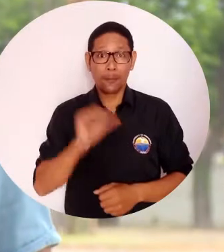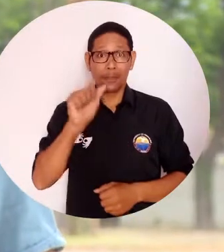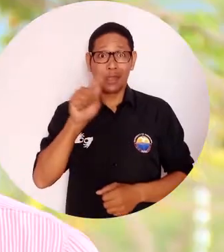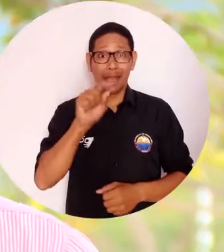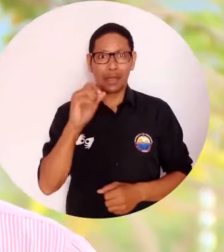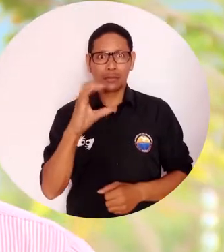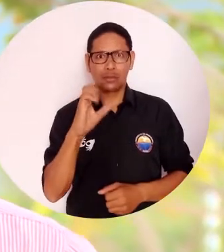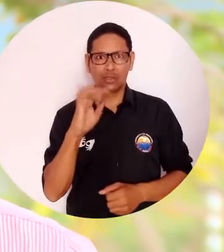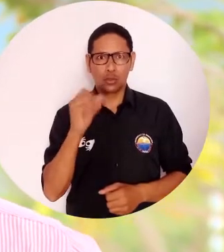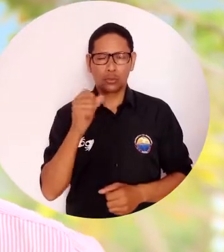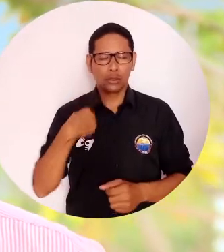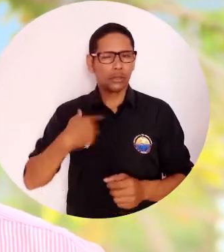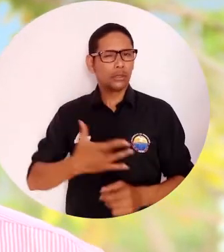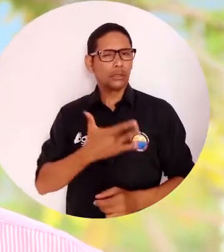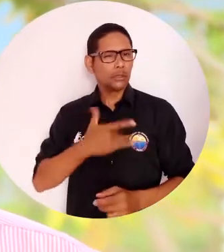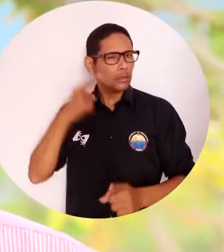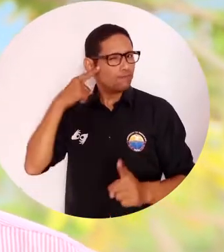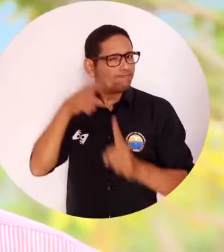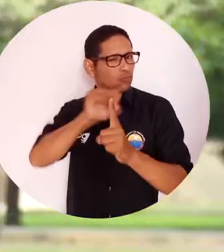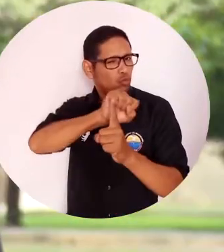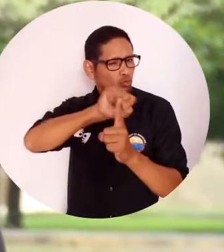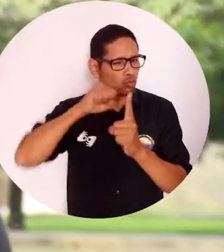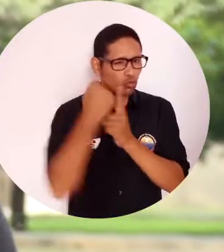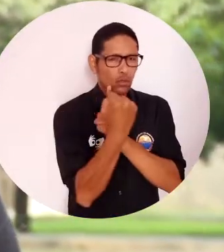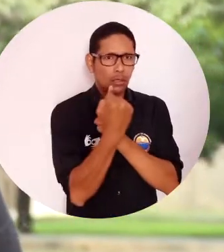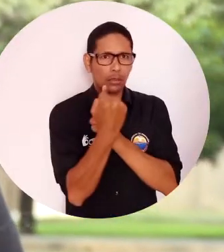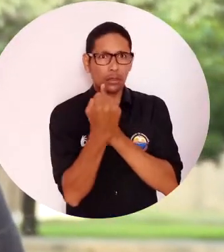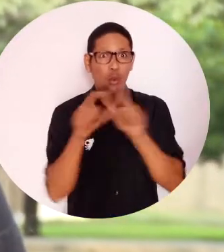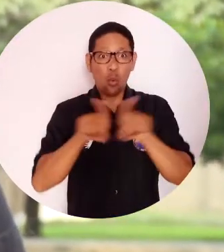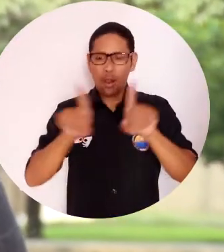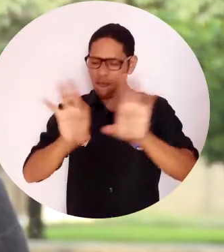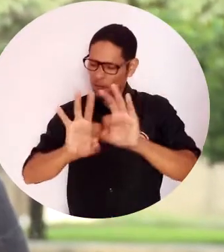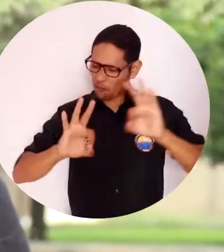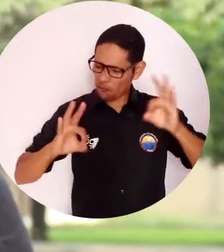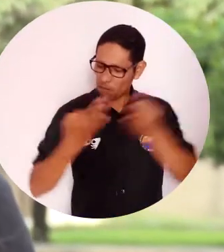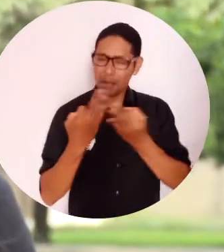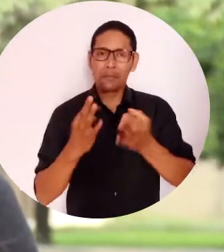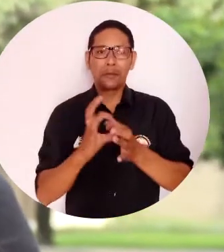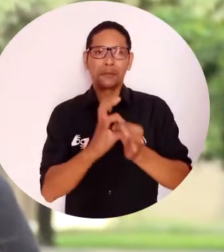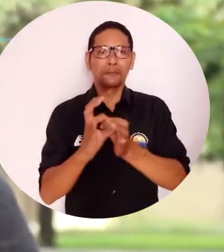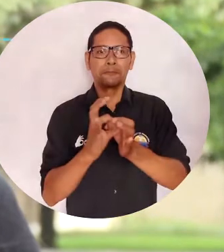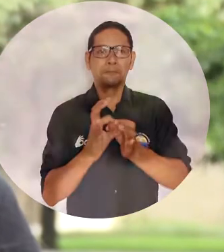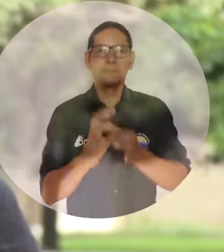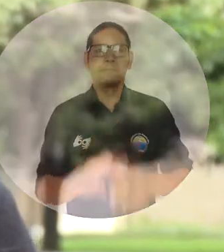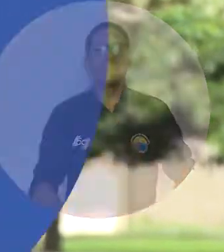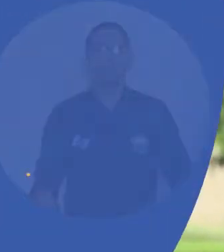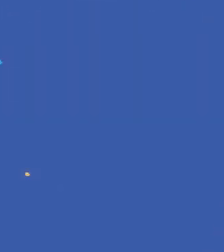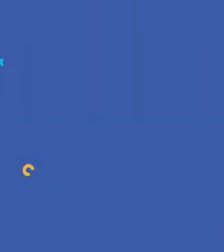compromiso. Asocedum es sentido social. Asocedum es una familia.